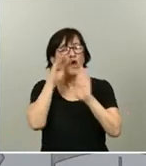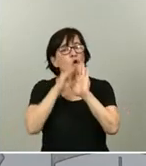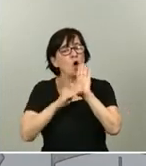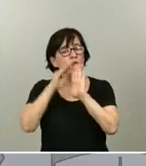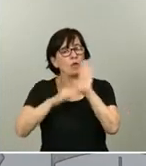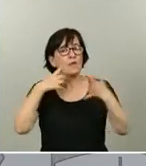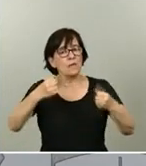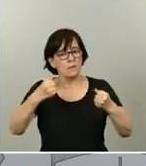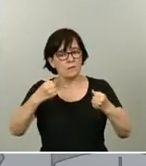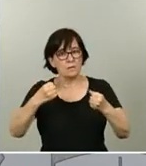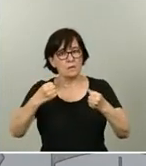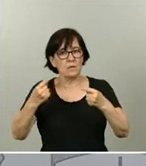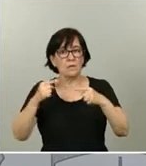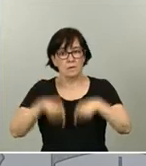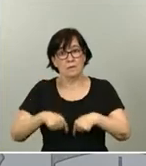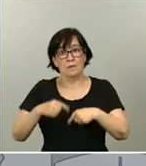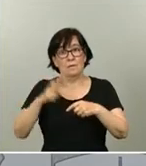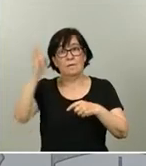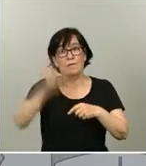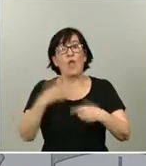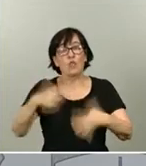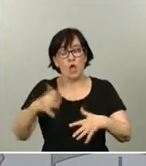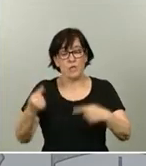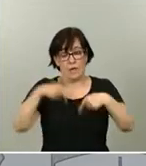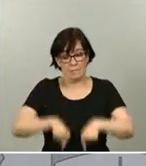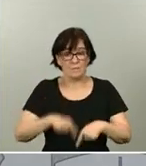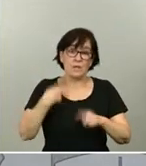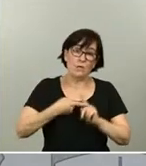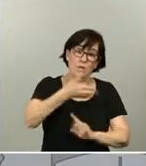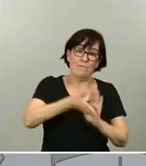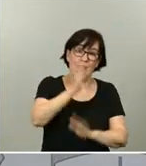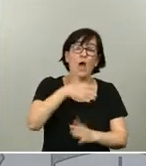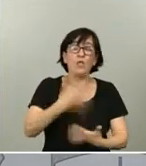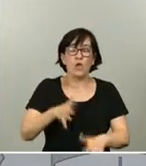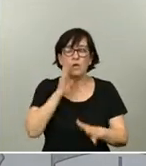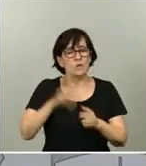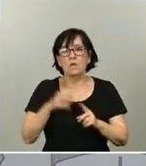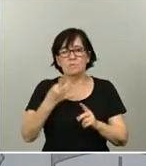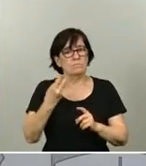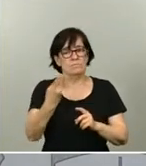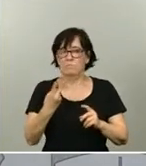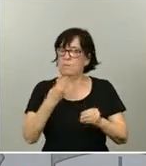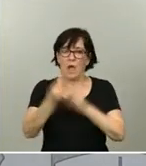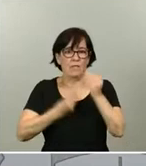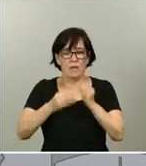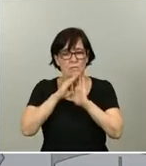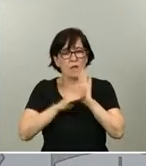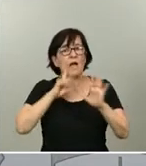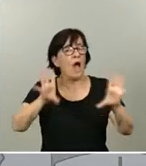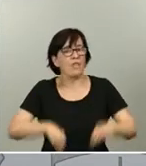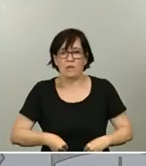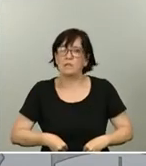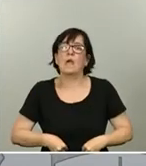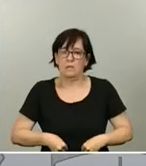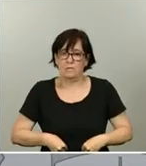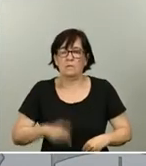origen, trayecto y destino. Y deberán, por último, actuar con reciprocidad. Es decir, deberán aceptar también el